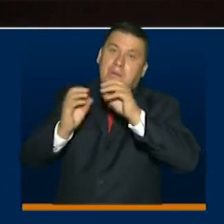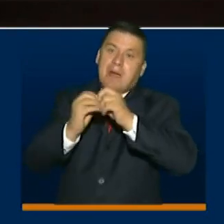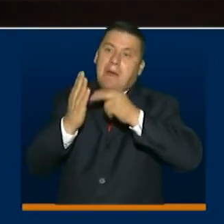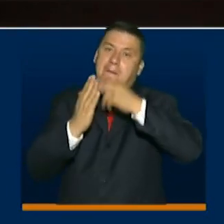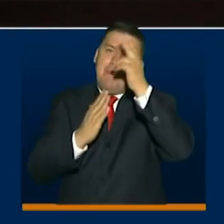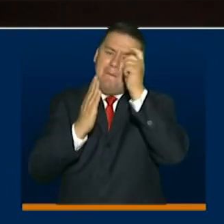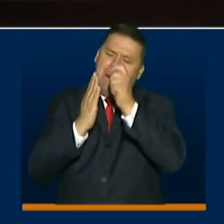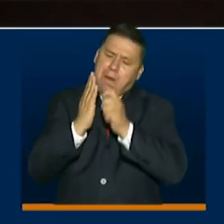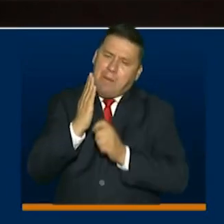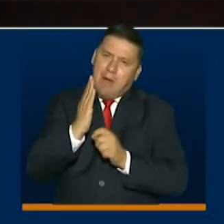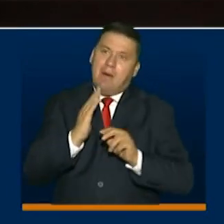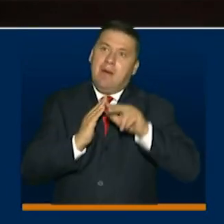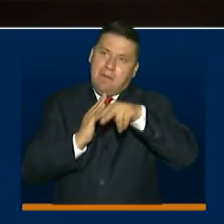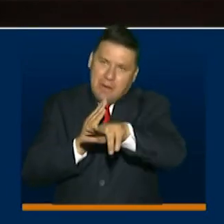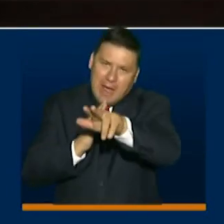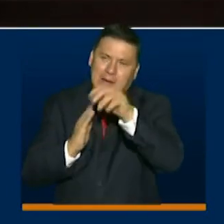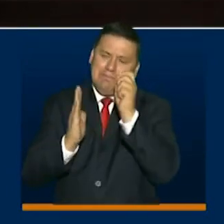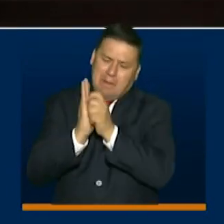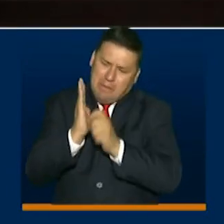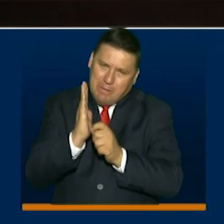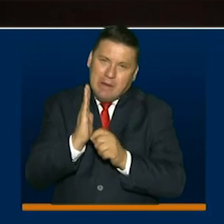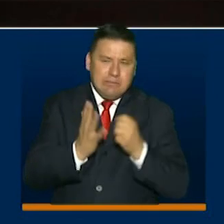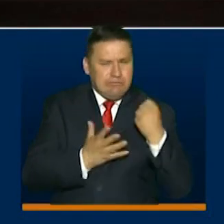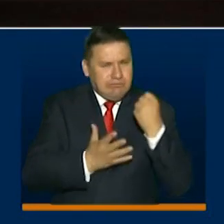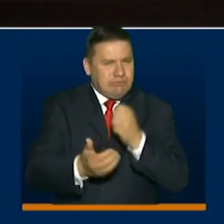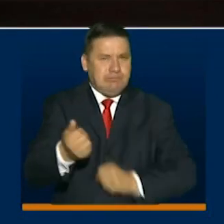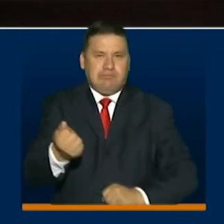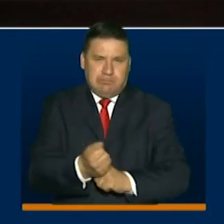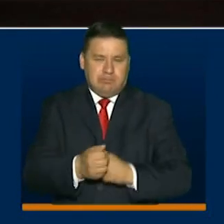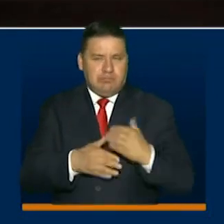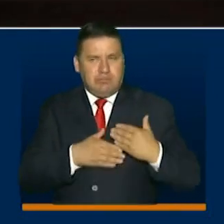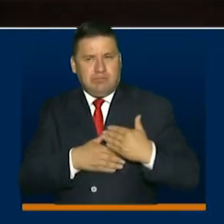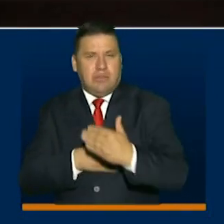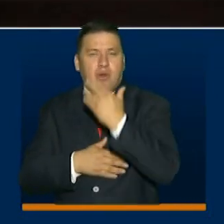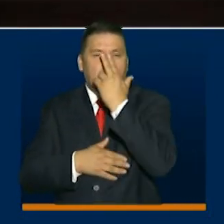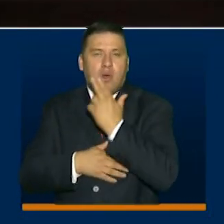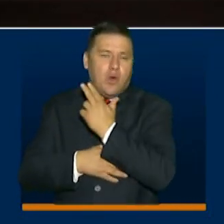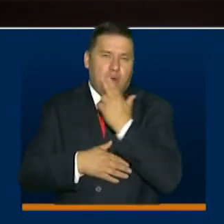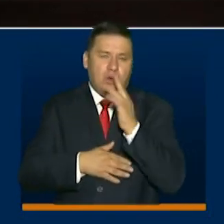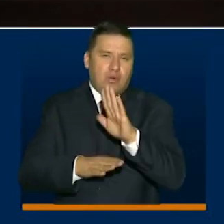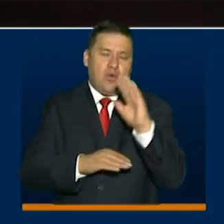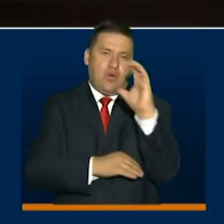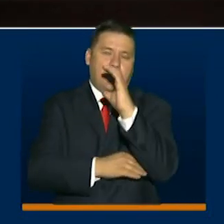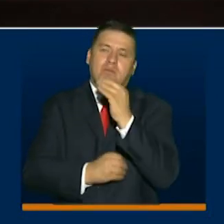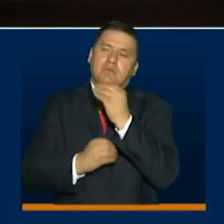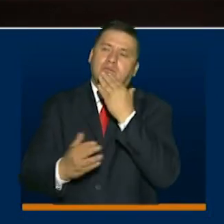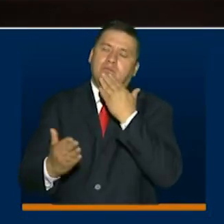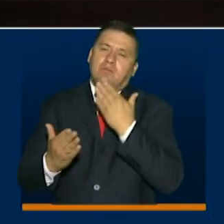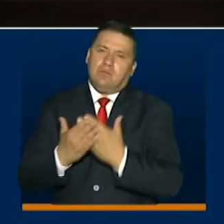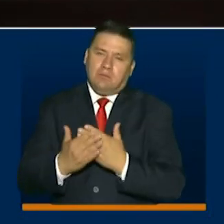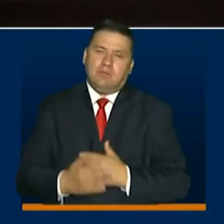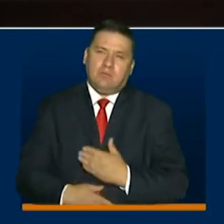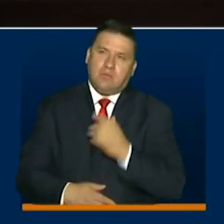viales, proyectos de desarrollo que vamos a ejecutar en el marco del compromiso por Colombia. Muchísimas gracias, señor gobernador.